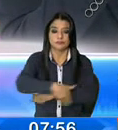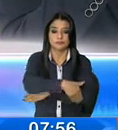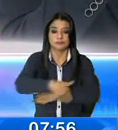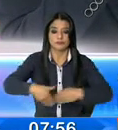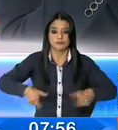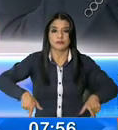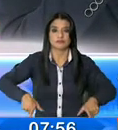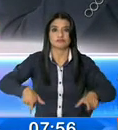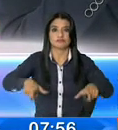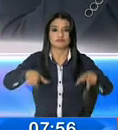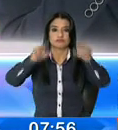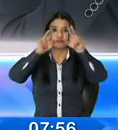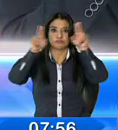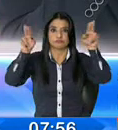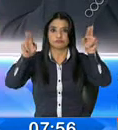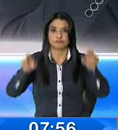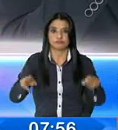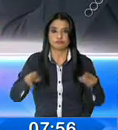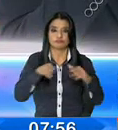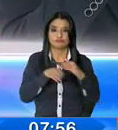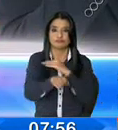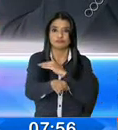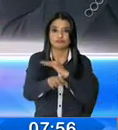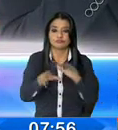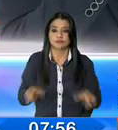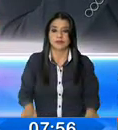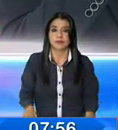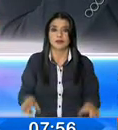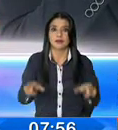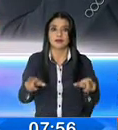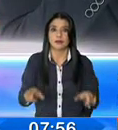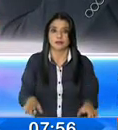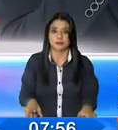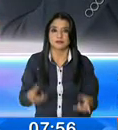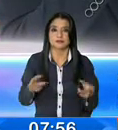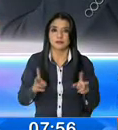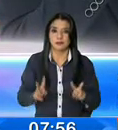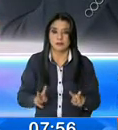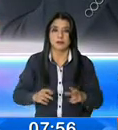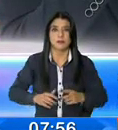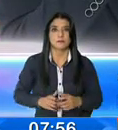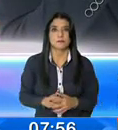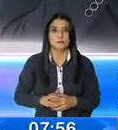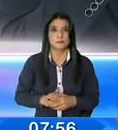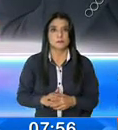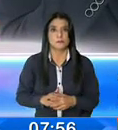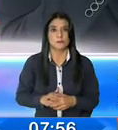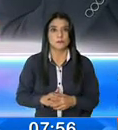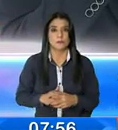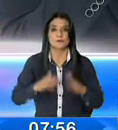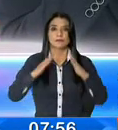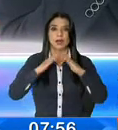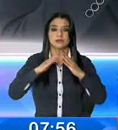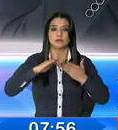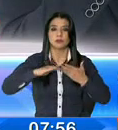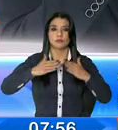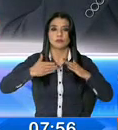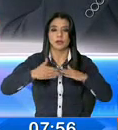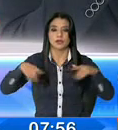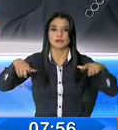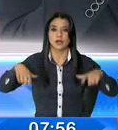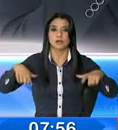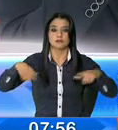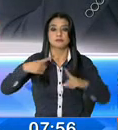avenidas, los puentes. Tenemos también las aceras que forman parte integral de las calles. Tenemos las casas comunales, las canchas, los